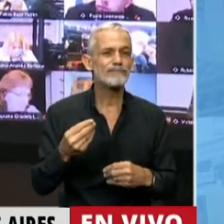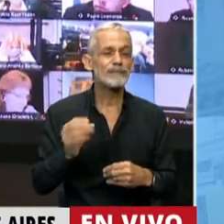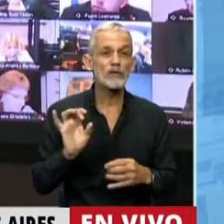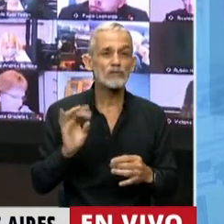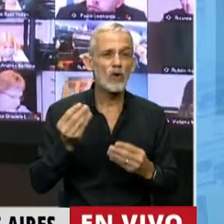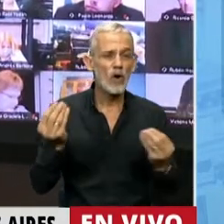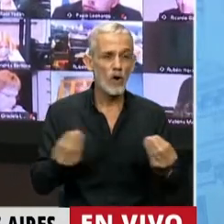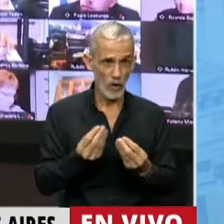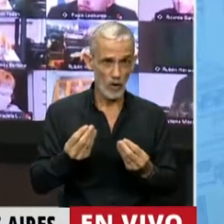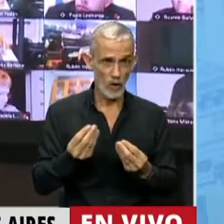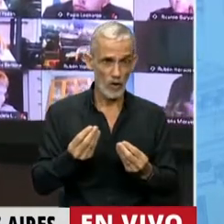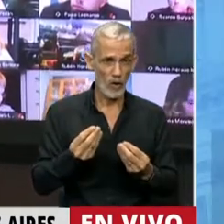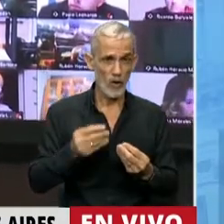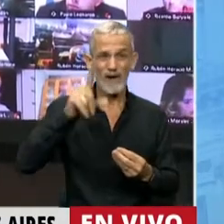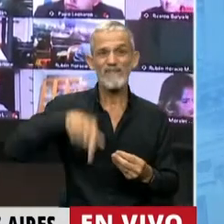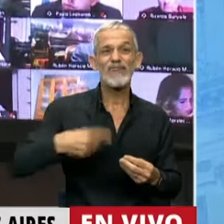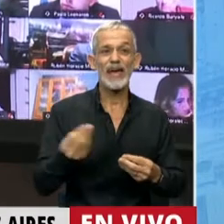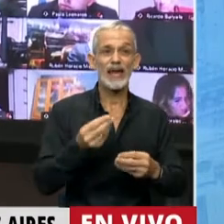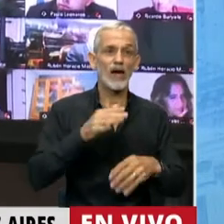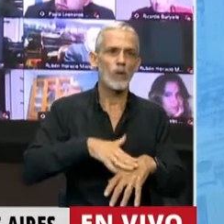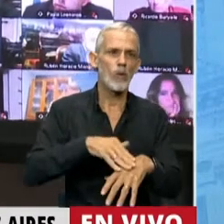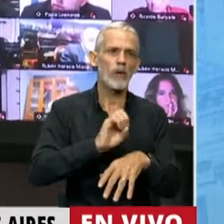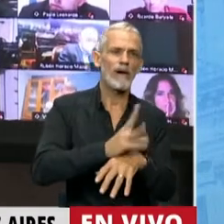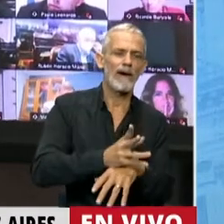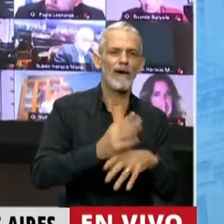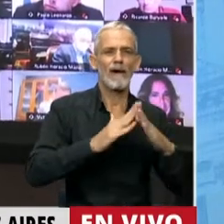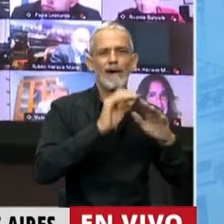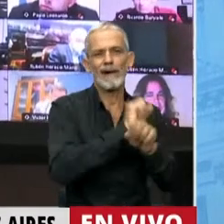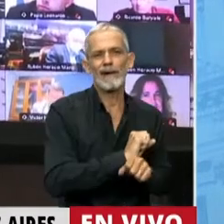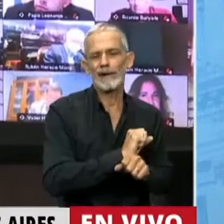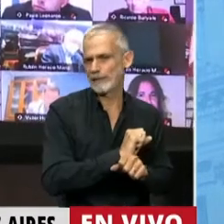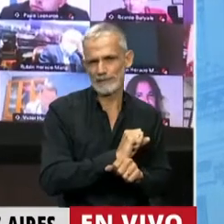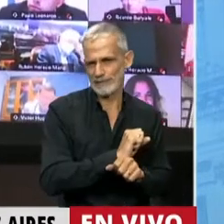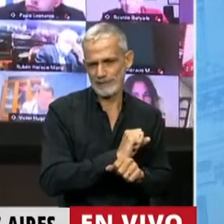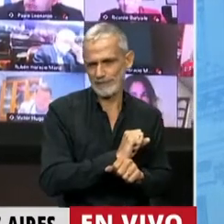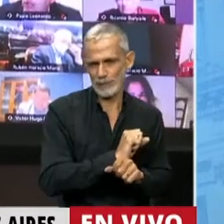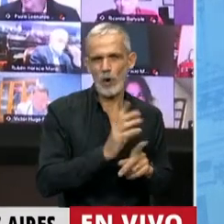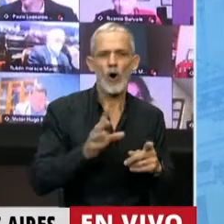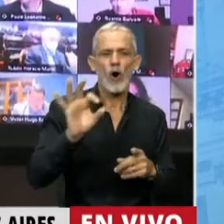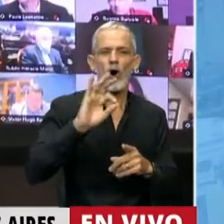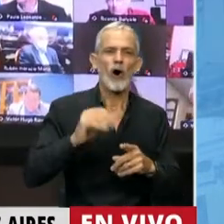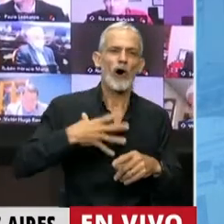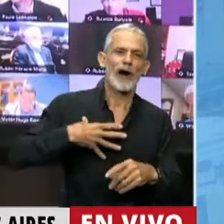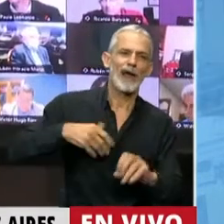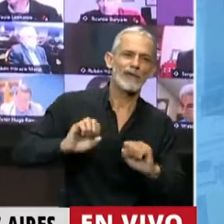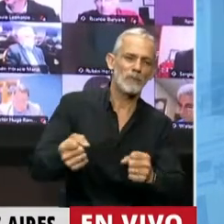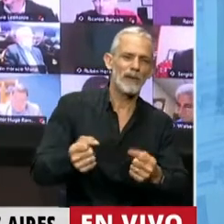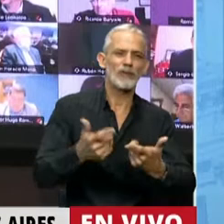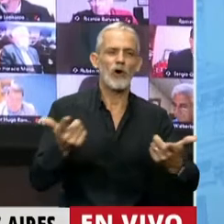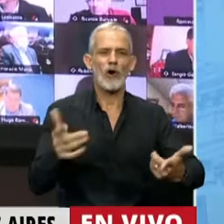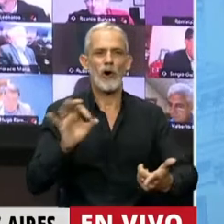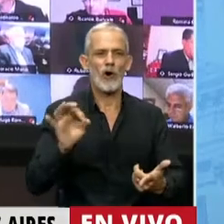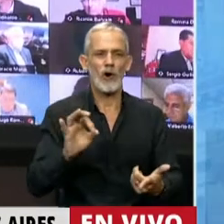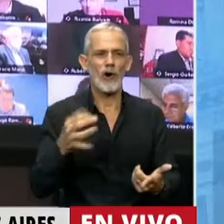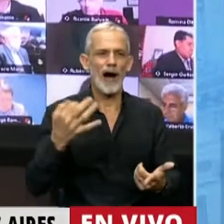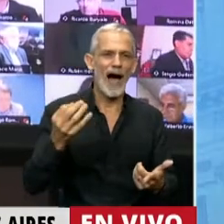resultado de la pandemia, de la cuarentena, de la suspensión de las clases presenciales y por